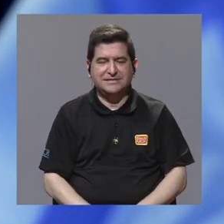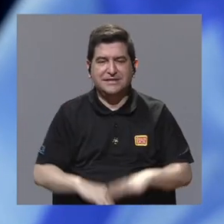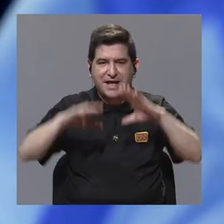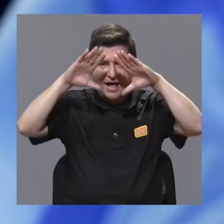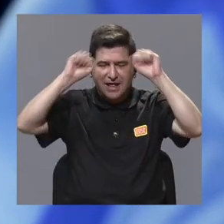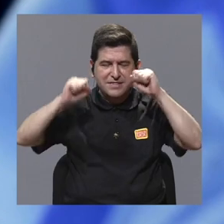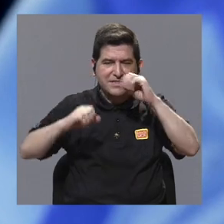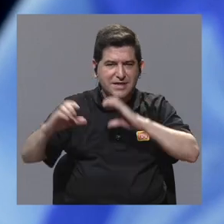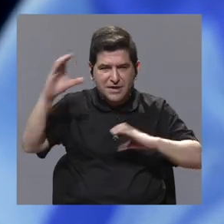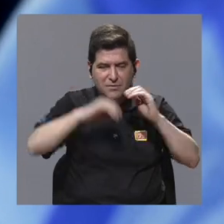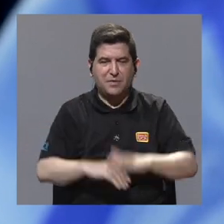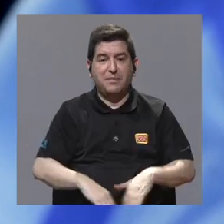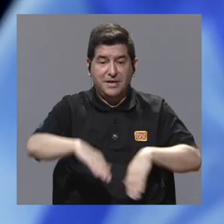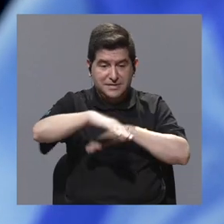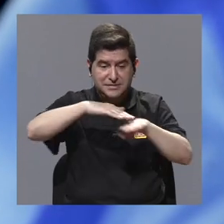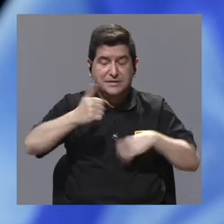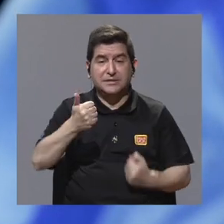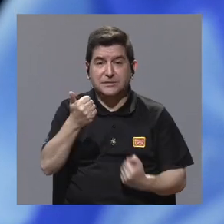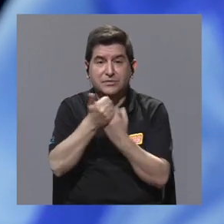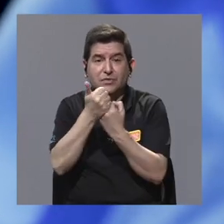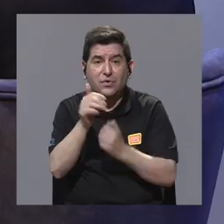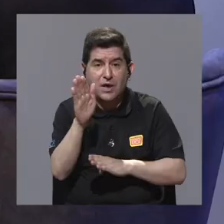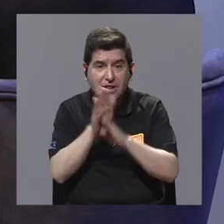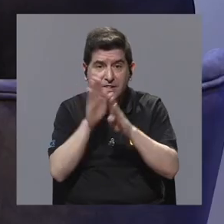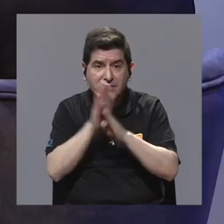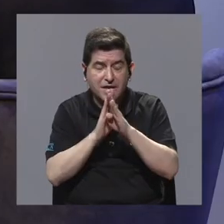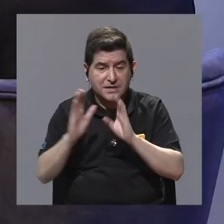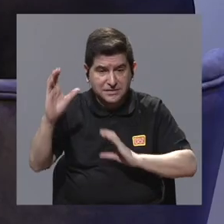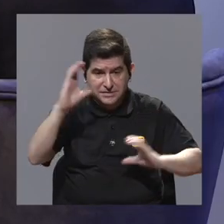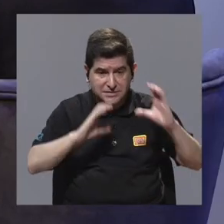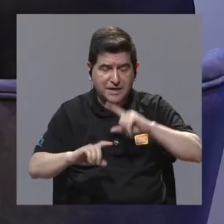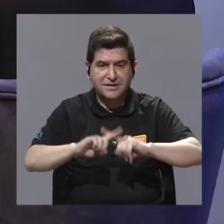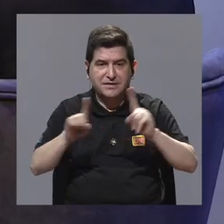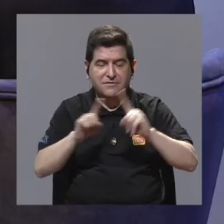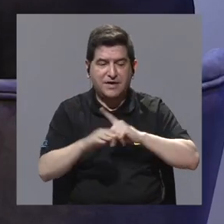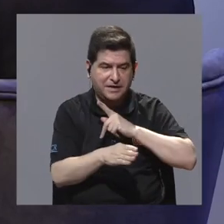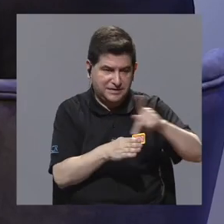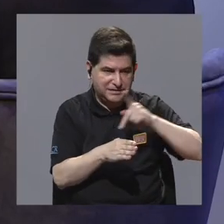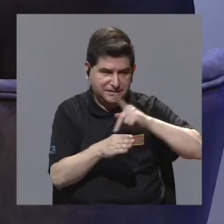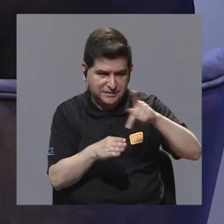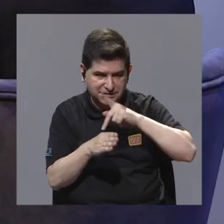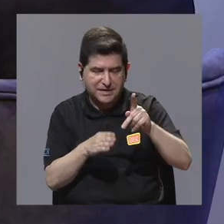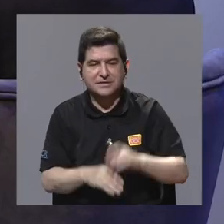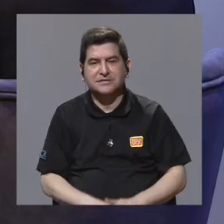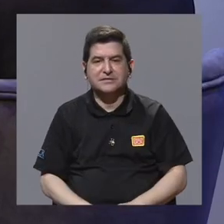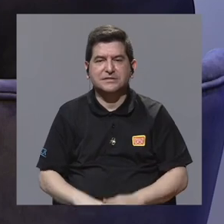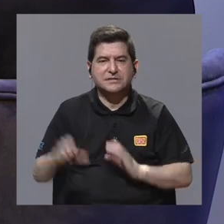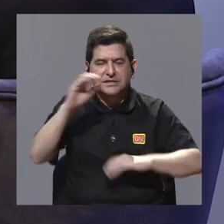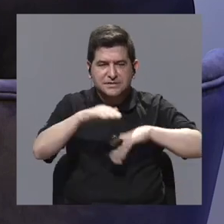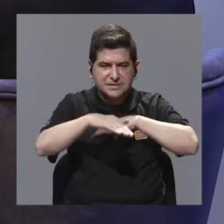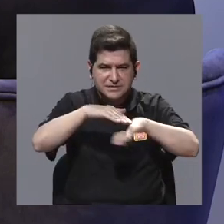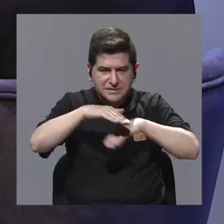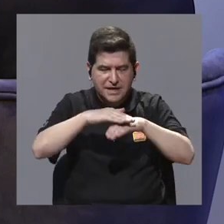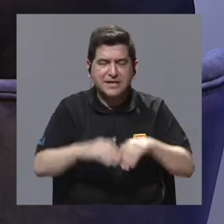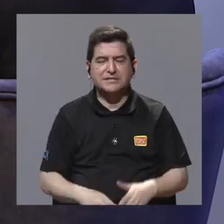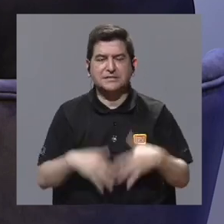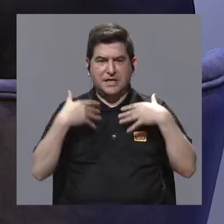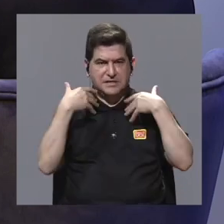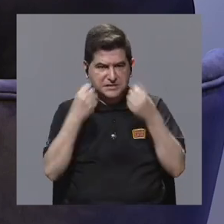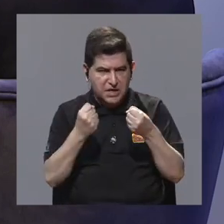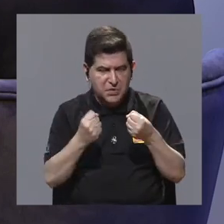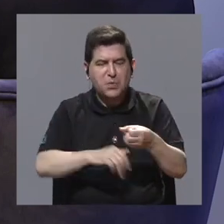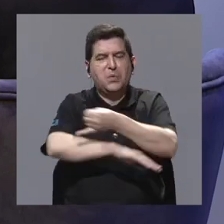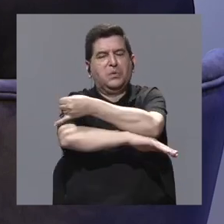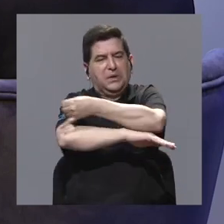científica llega a ser una gran plataforma de apoyo para el desarrollo científico de muchísimas profesiones de las ciencias básicas, de la ciencia de la salud, de las